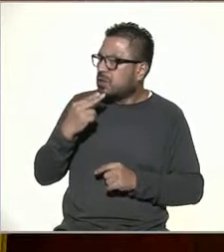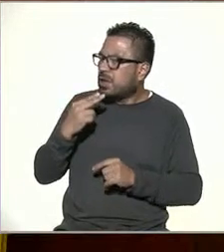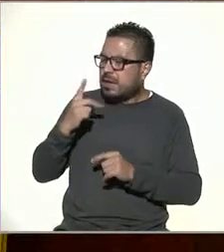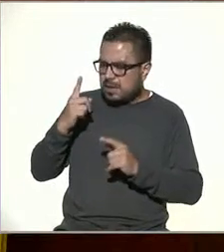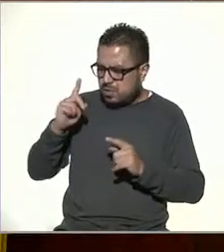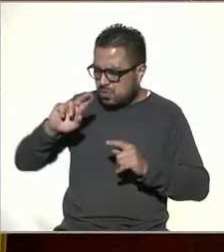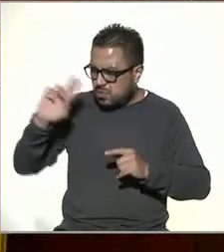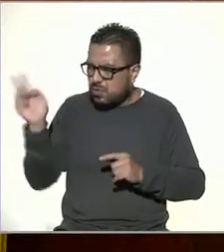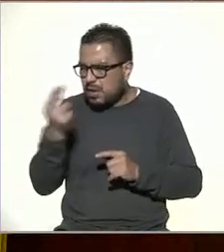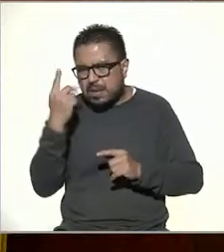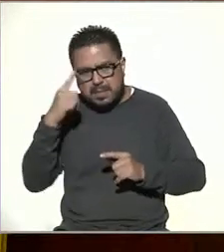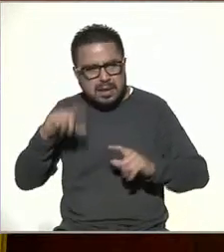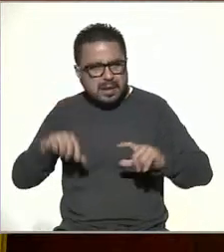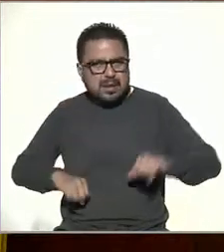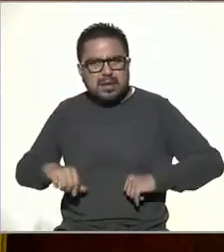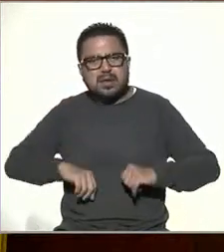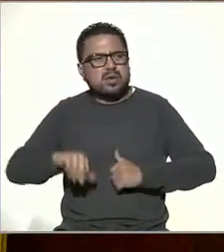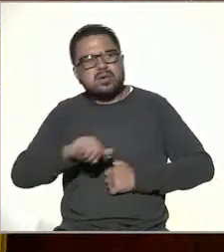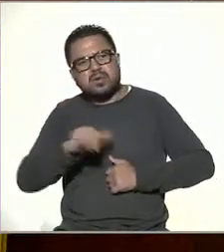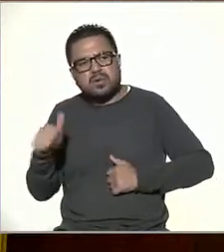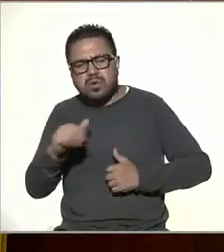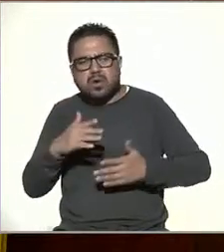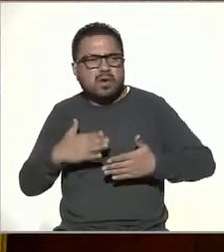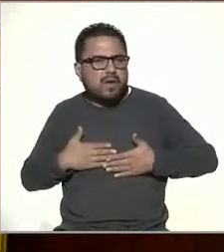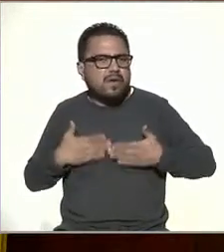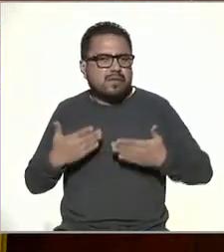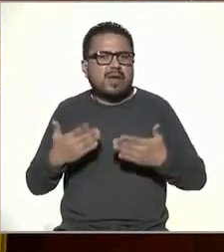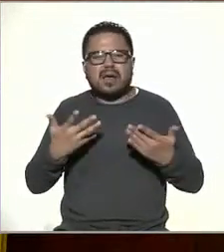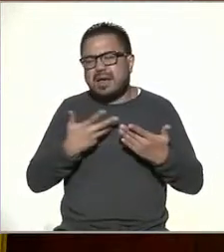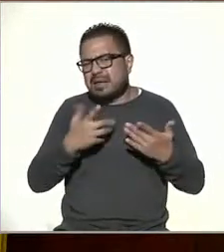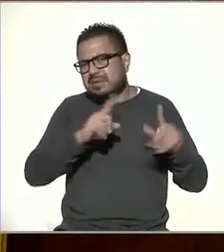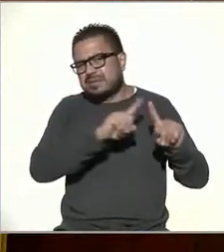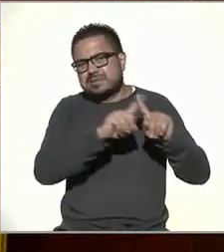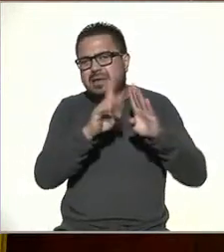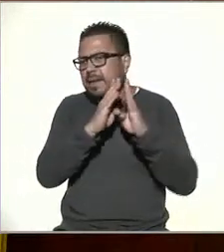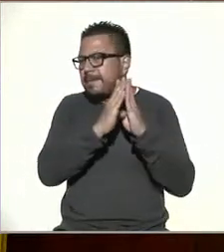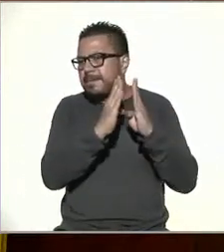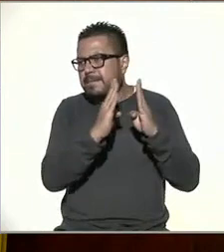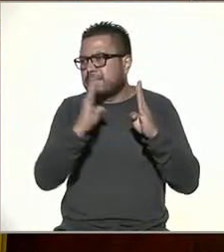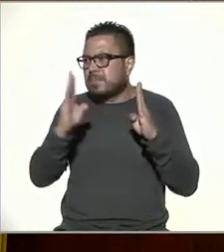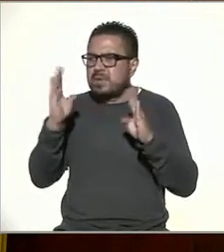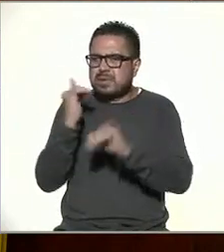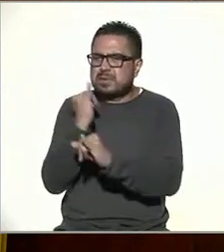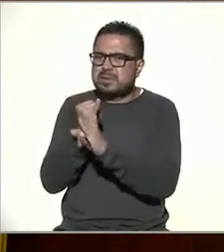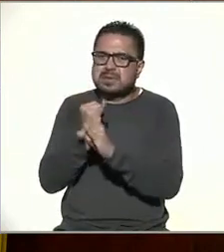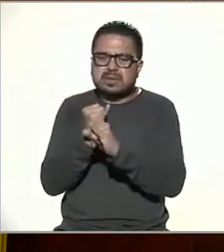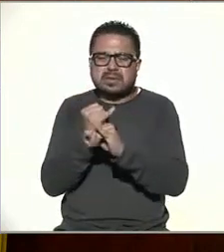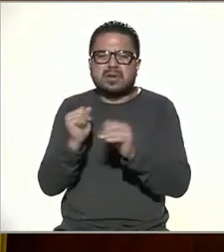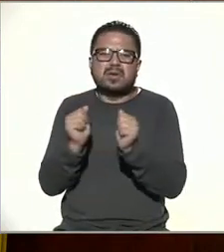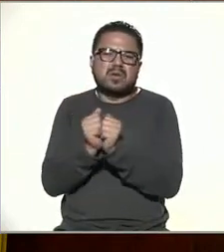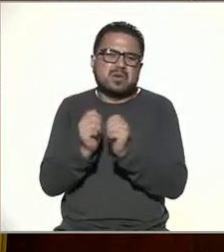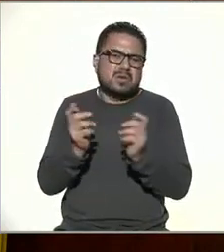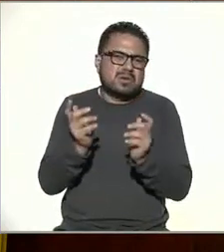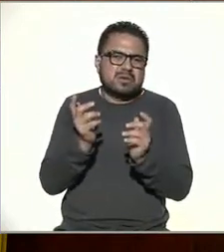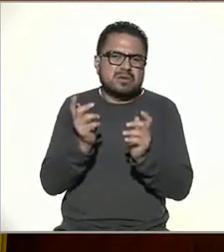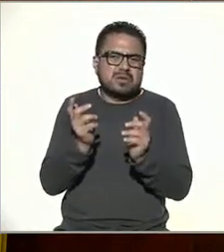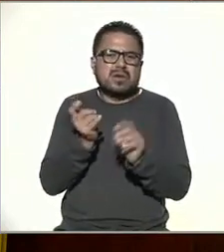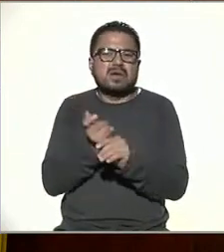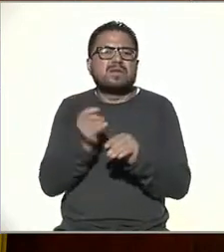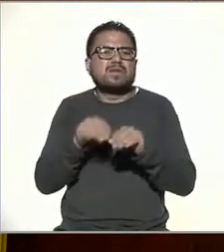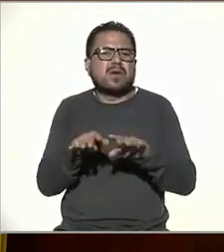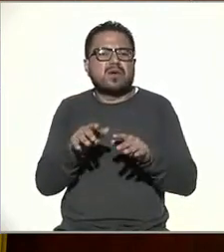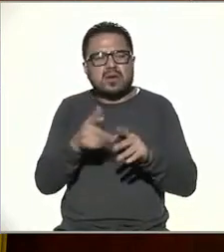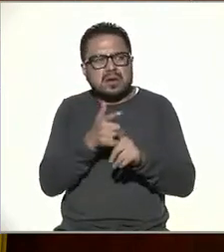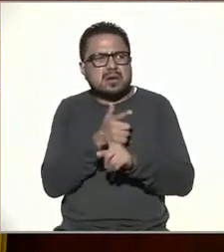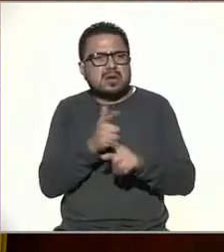tareas y otras fuentes confiables también nos mencionaron que hay diversas bibliotecas virtuales y bases de datos de libre